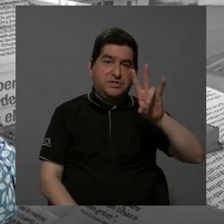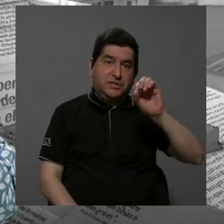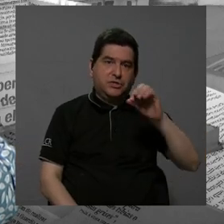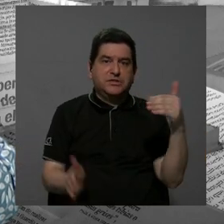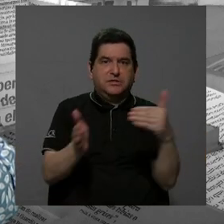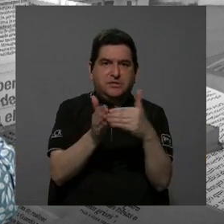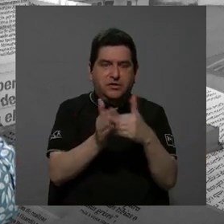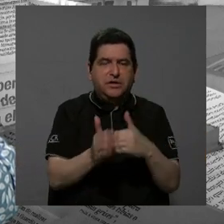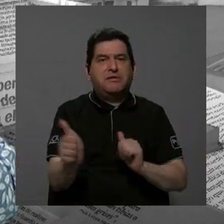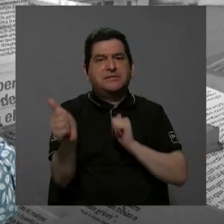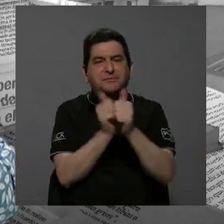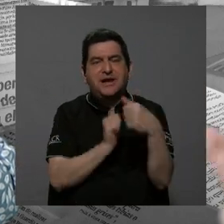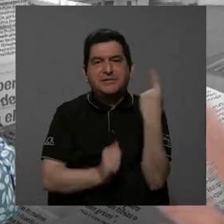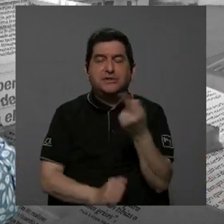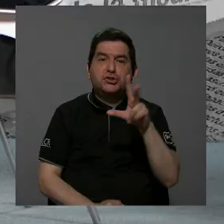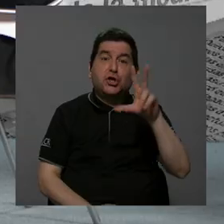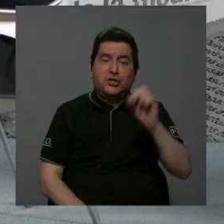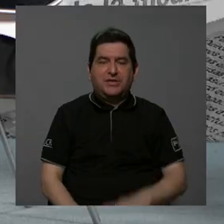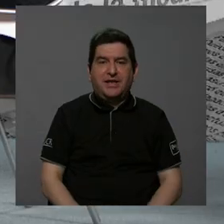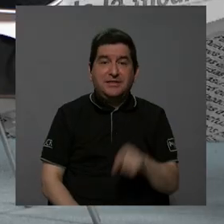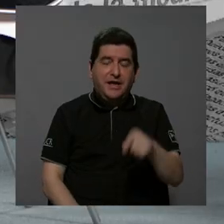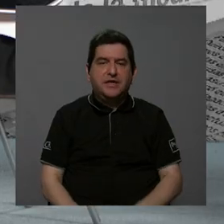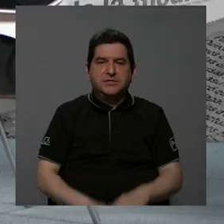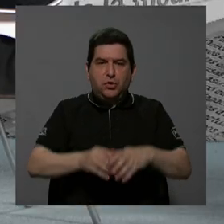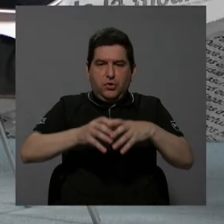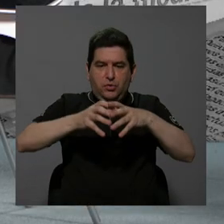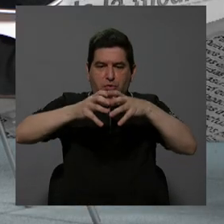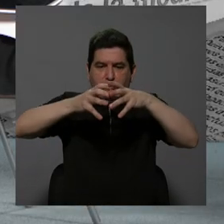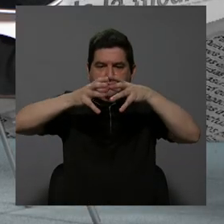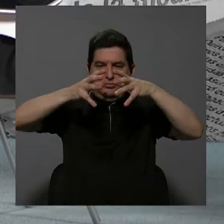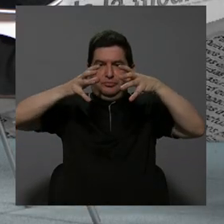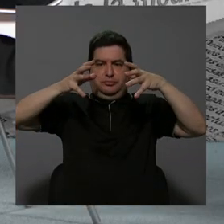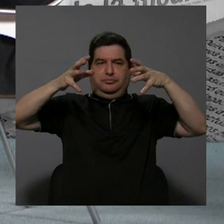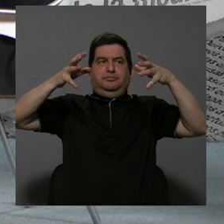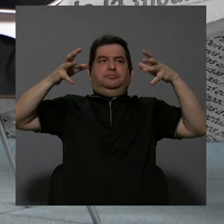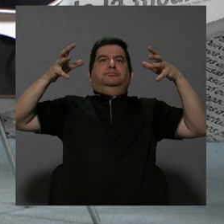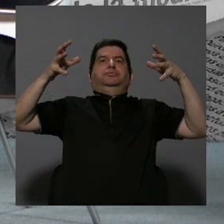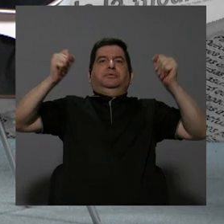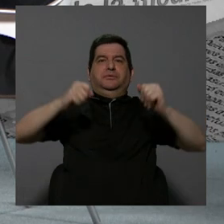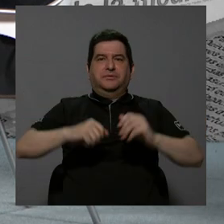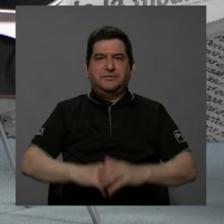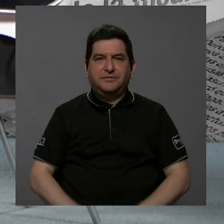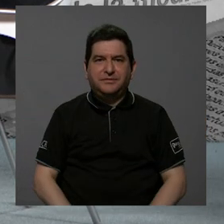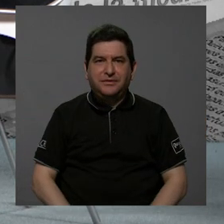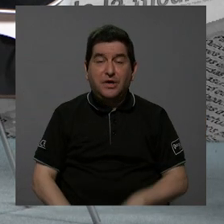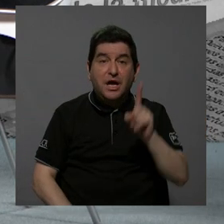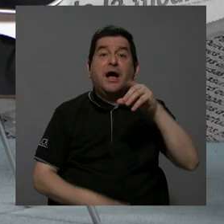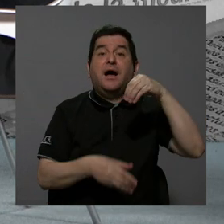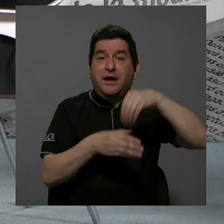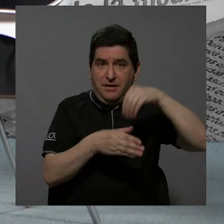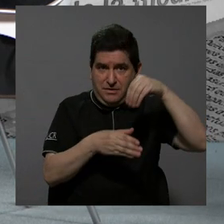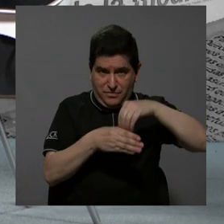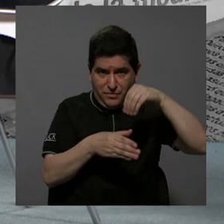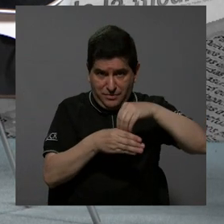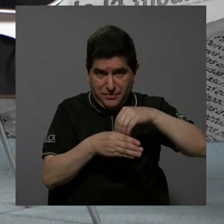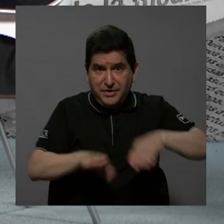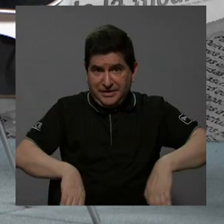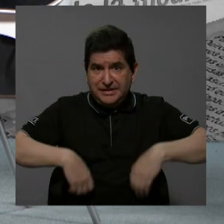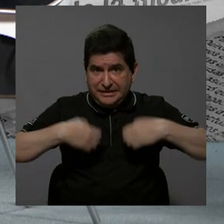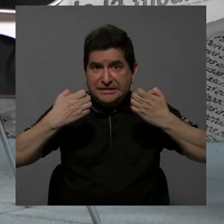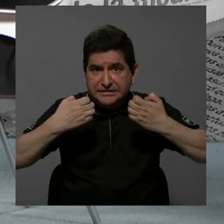nuevo le pasan solo el 30%, es como una bola de nieve, y también hay un componente de